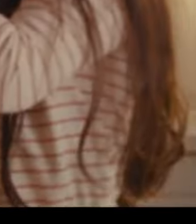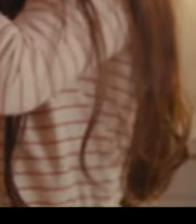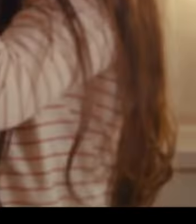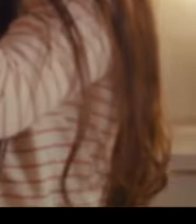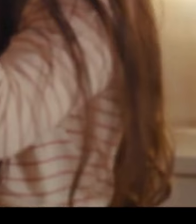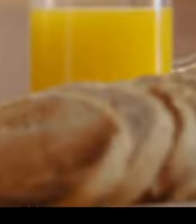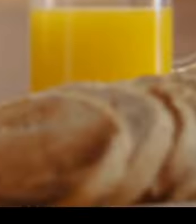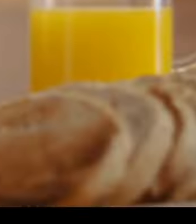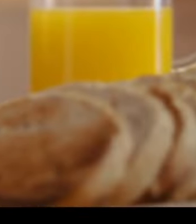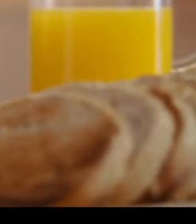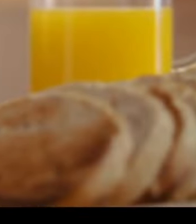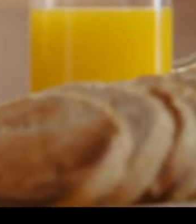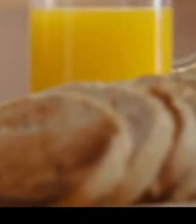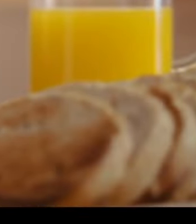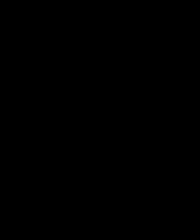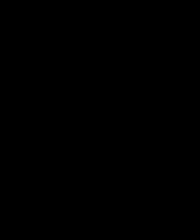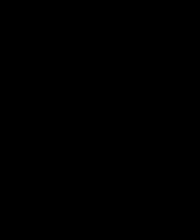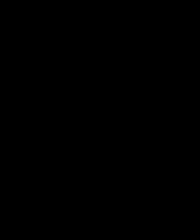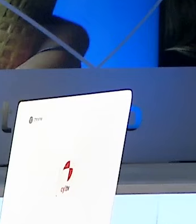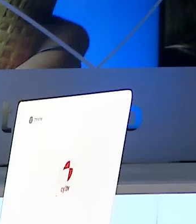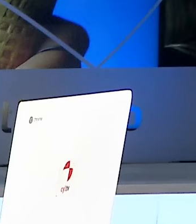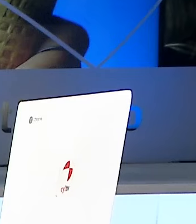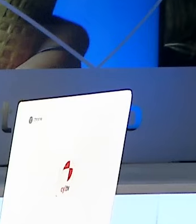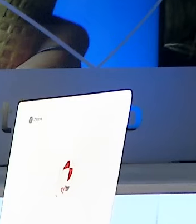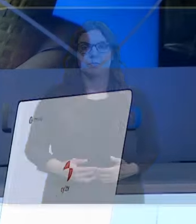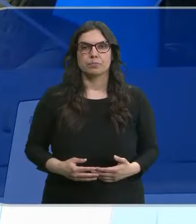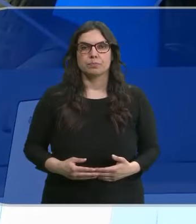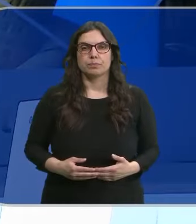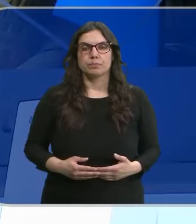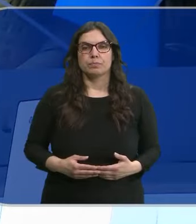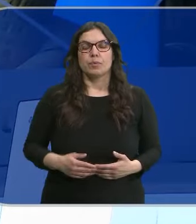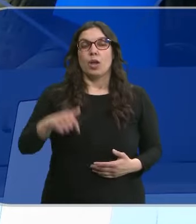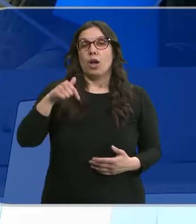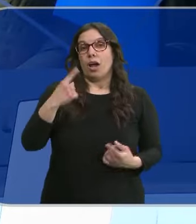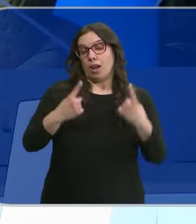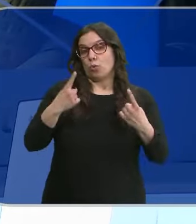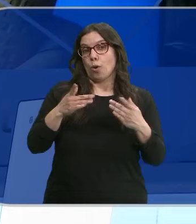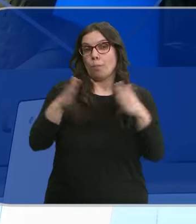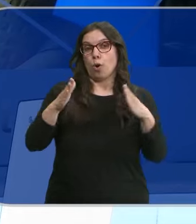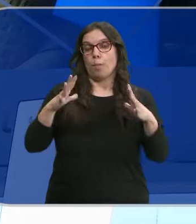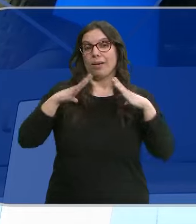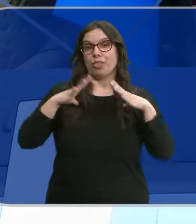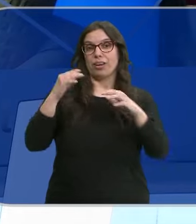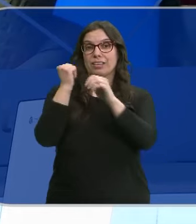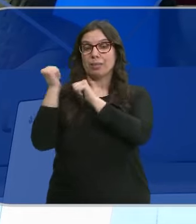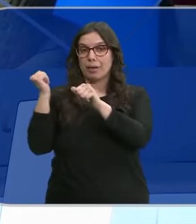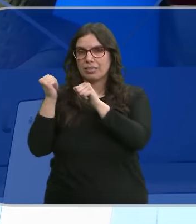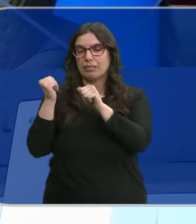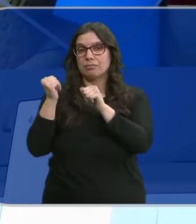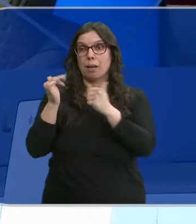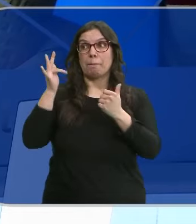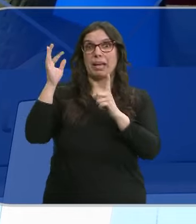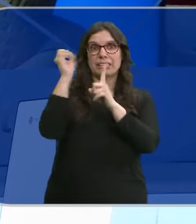comprando una caja. Descubre cómo en nuestros packs. Muchos comienzan hoy sus vacaciones de Semana Santa acompañadas de unas